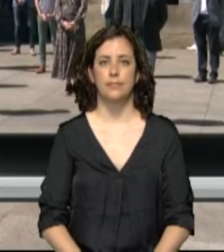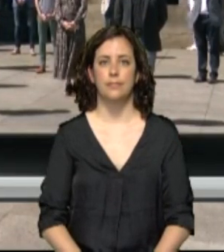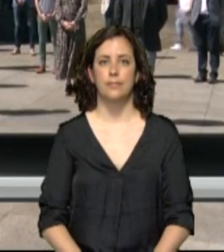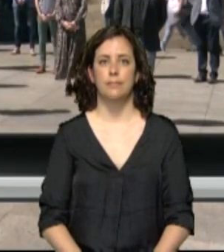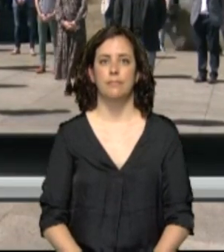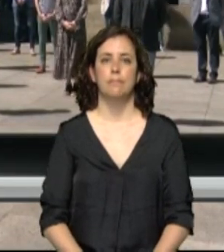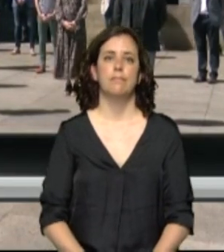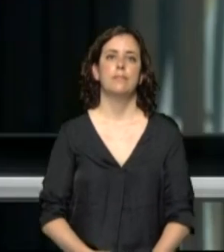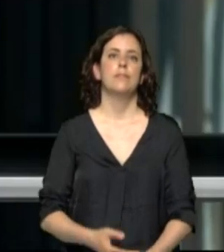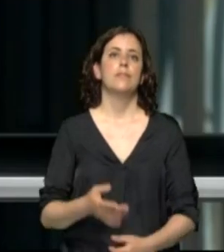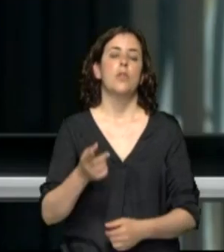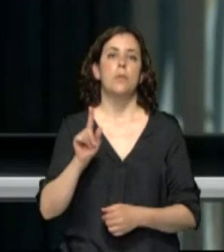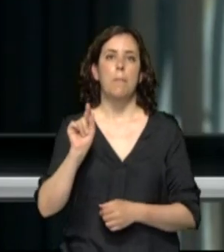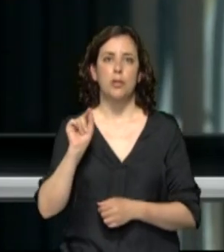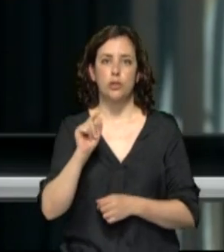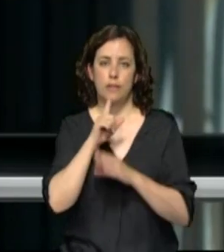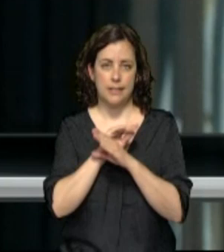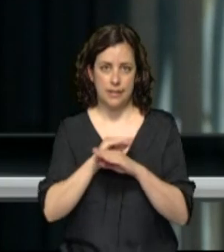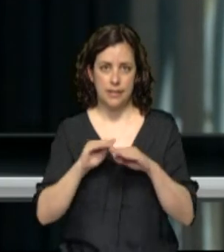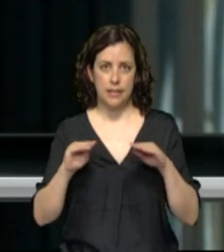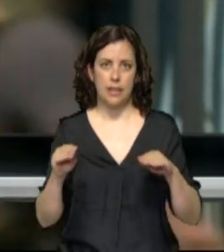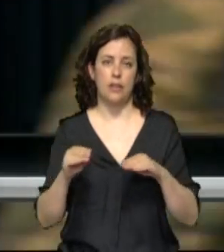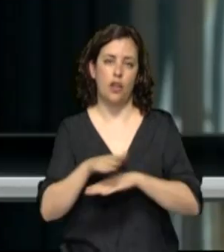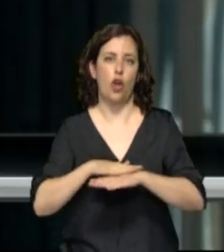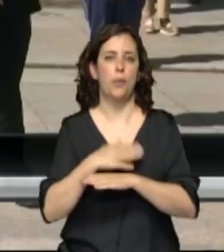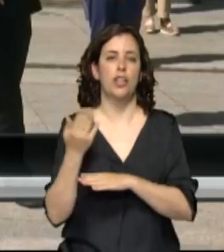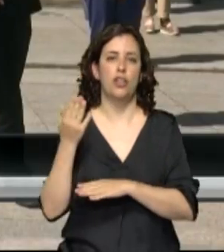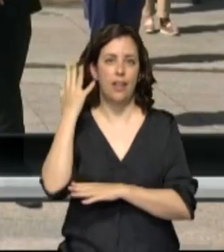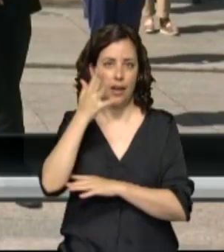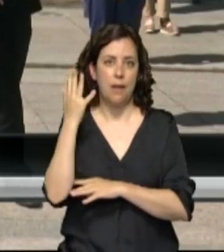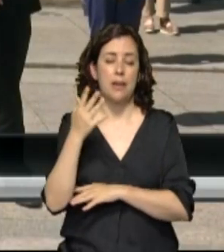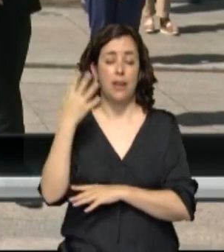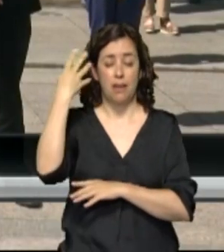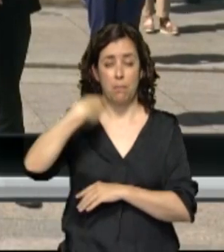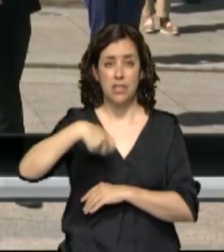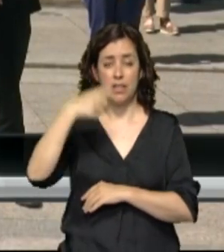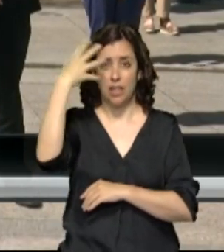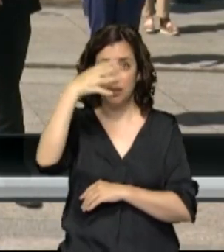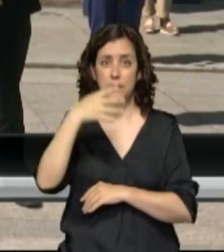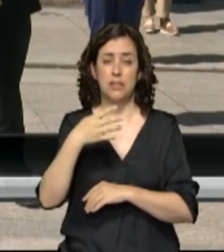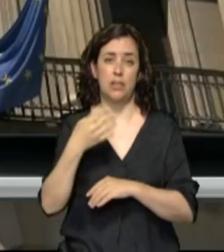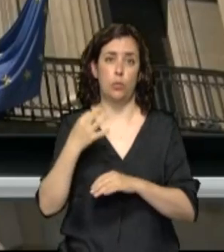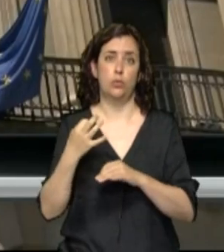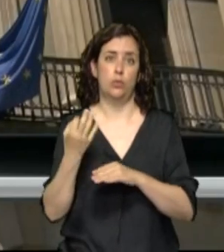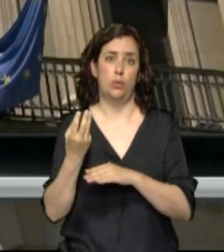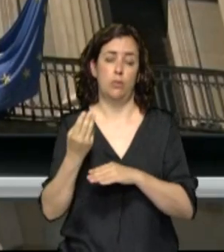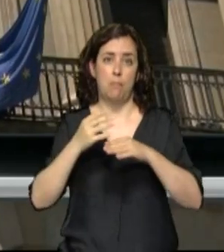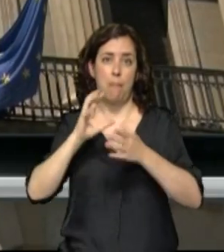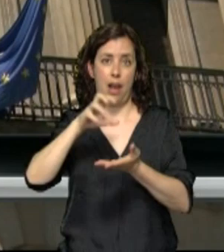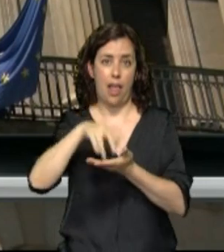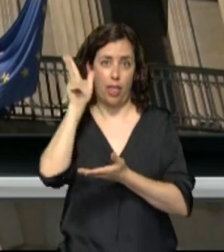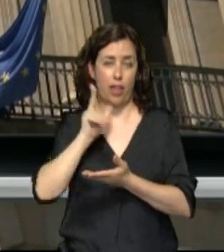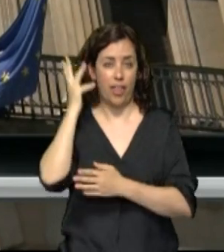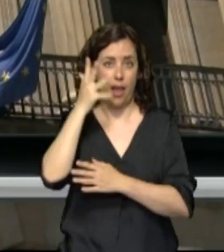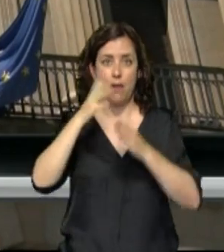...emotivo minuto de silencio del gobierno de Navarra con la presidenta Chivite encabezando este homenaje frente al Palacio de Navarra... ...con las banderas ondeando a media hasta